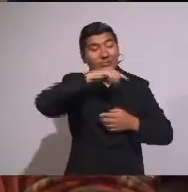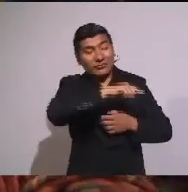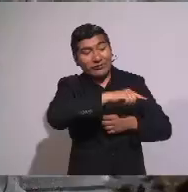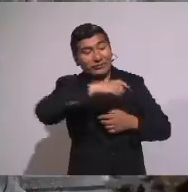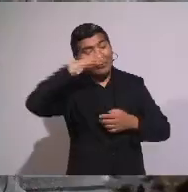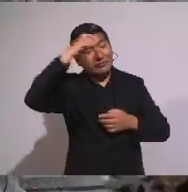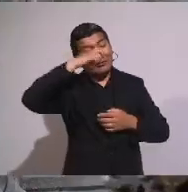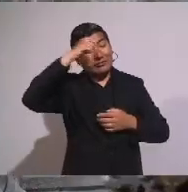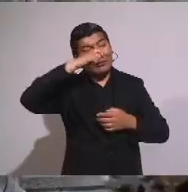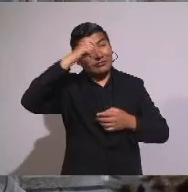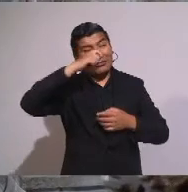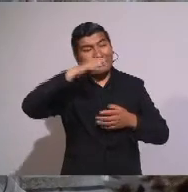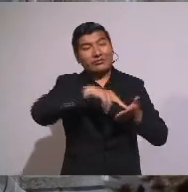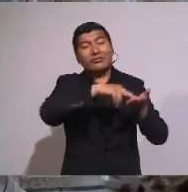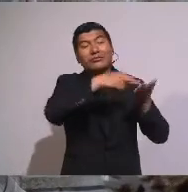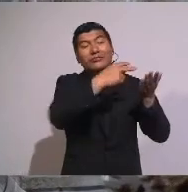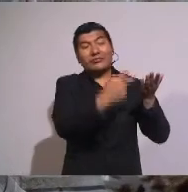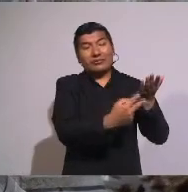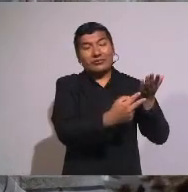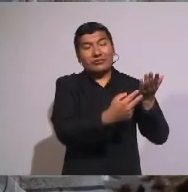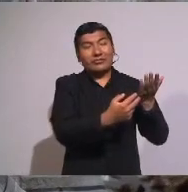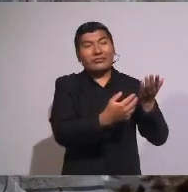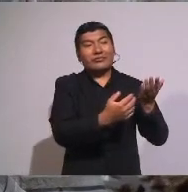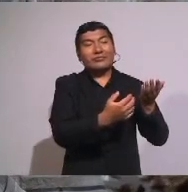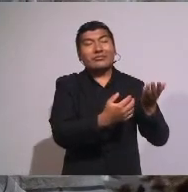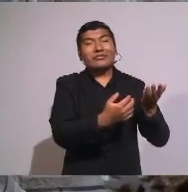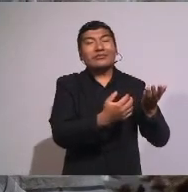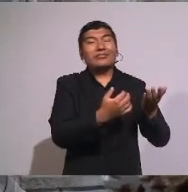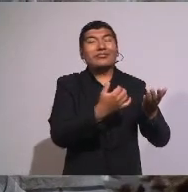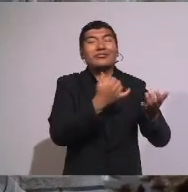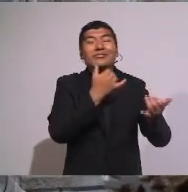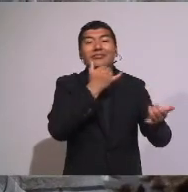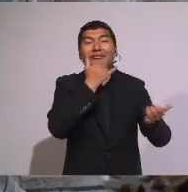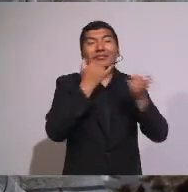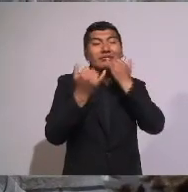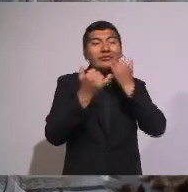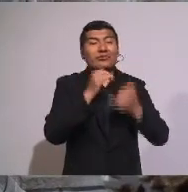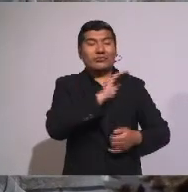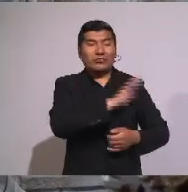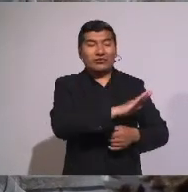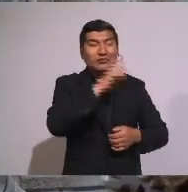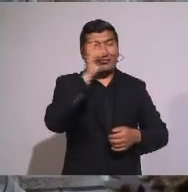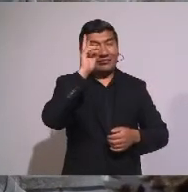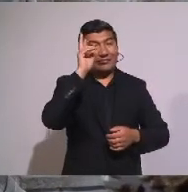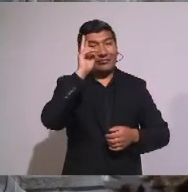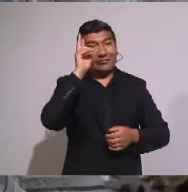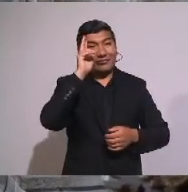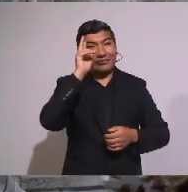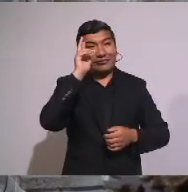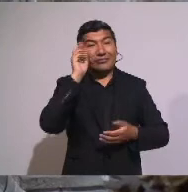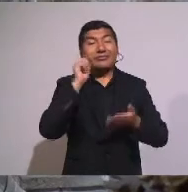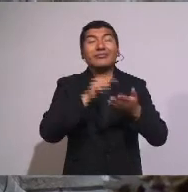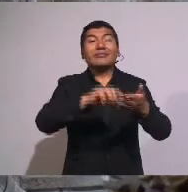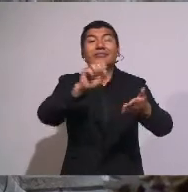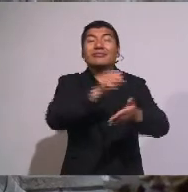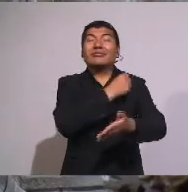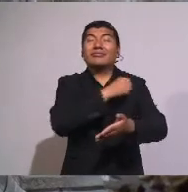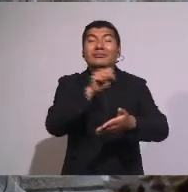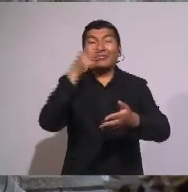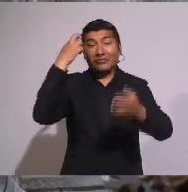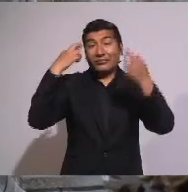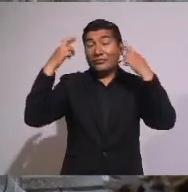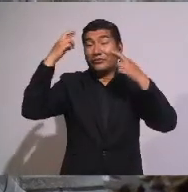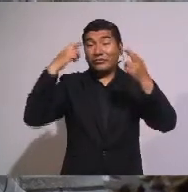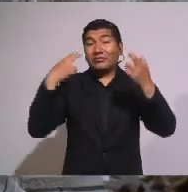Caigan En la Trampa De su Propia Astucia Las palabras Del salmo De meditación